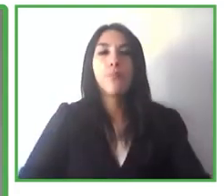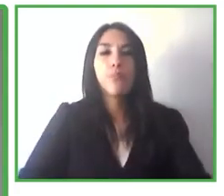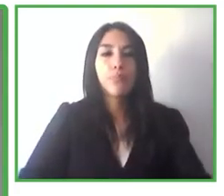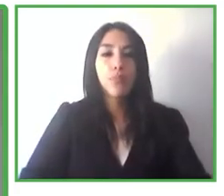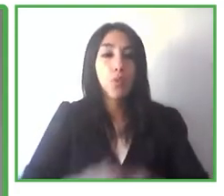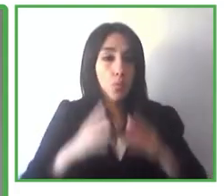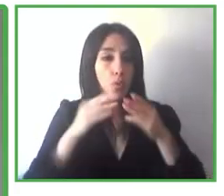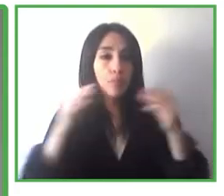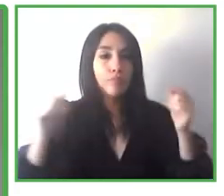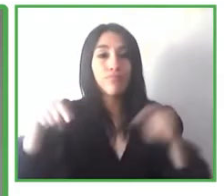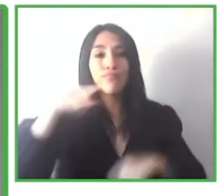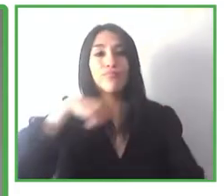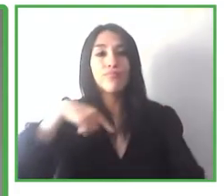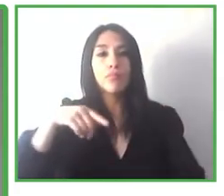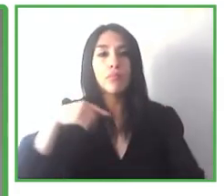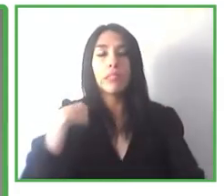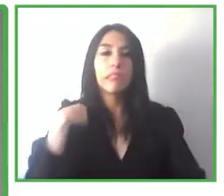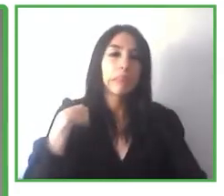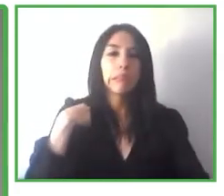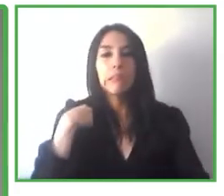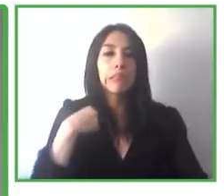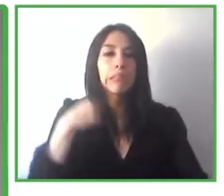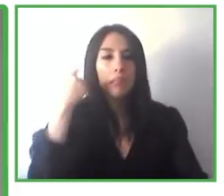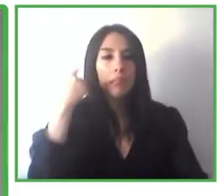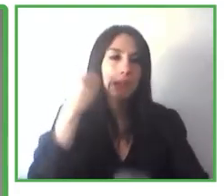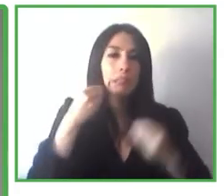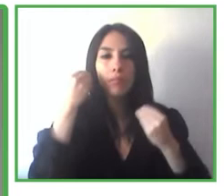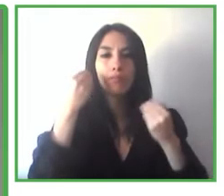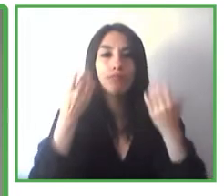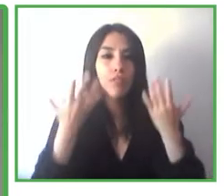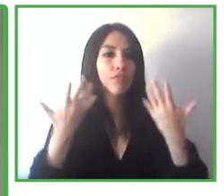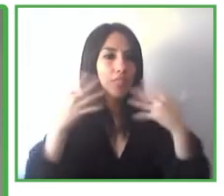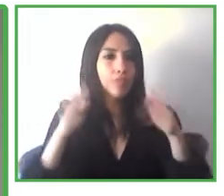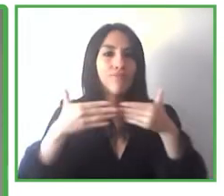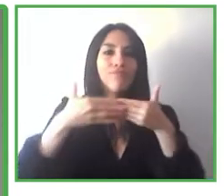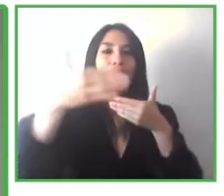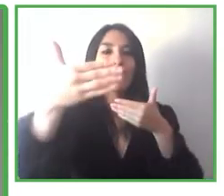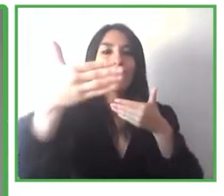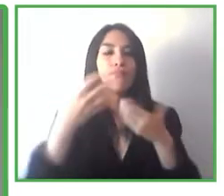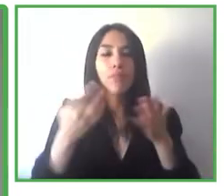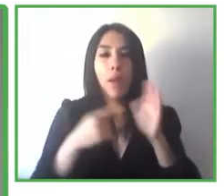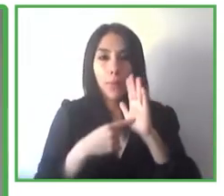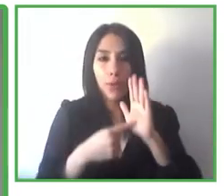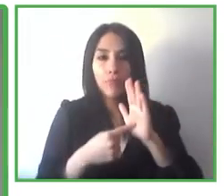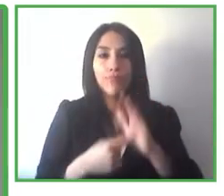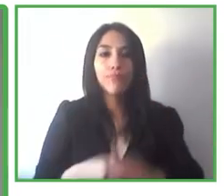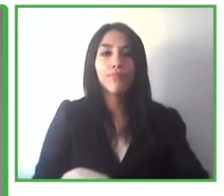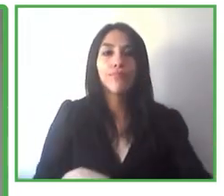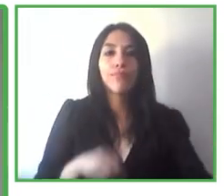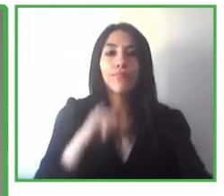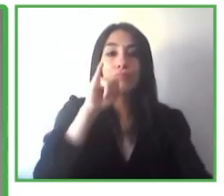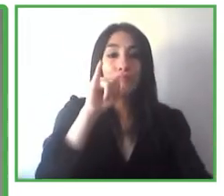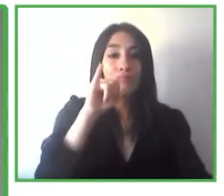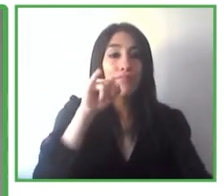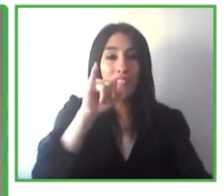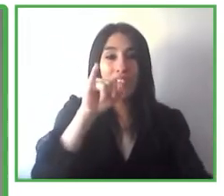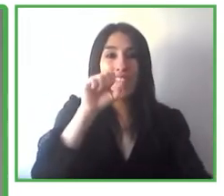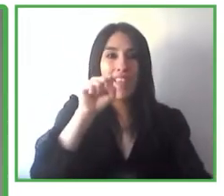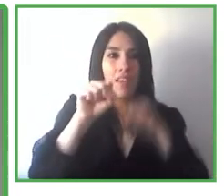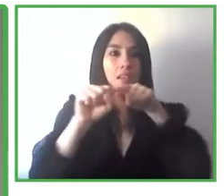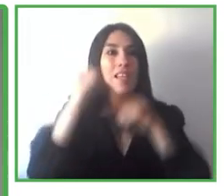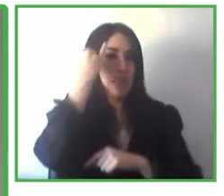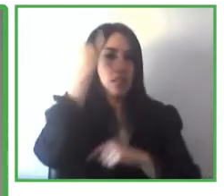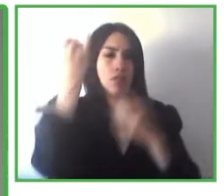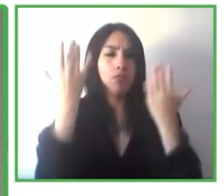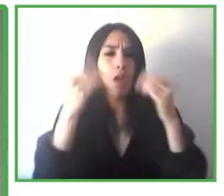porque llevan ya un tiempo, pues por ejemplo la inteligencia artificial, lógicamente, está aplicada ya en muchos ámbitos. En